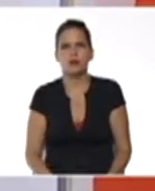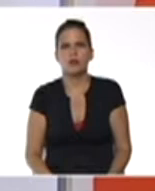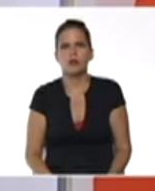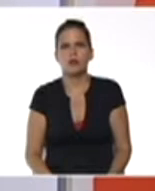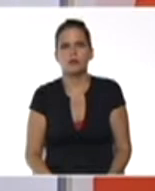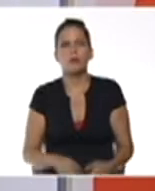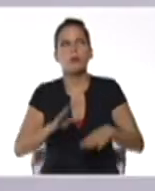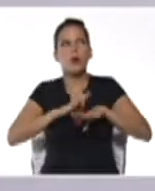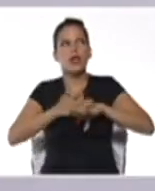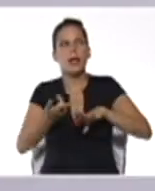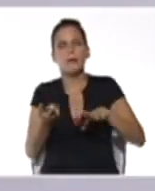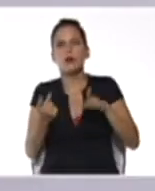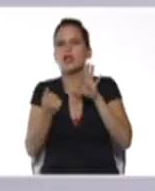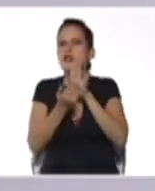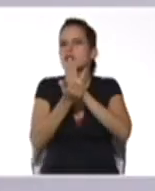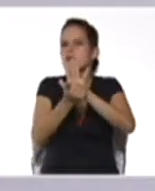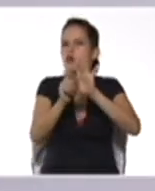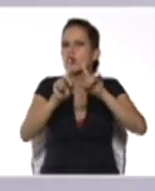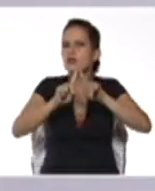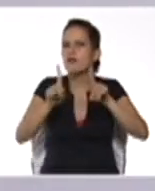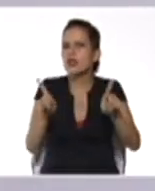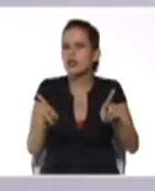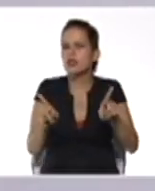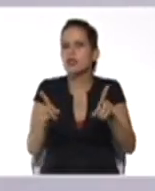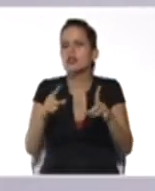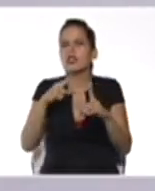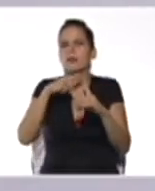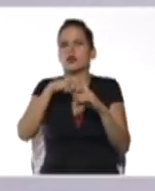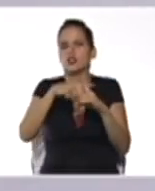Y 2 por 4, 8.